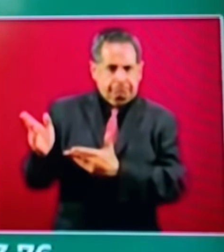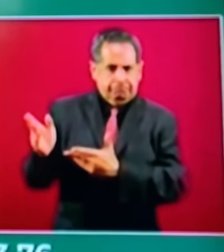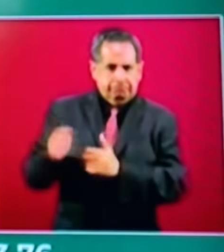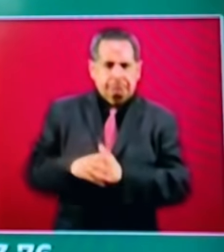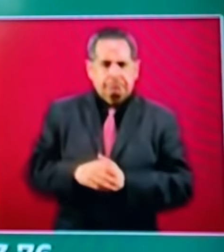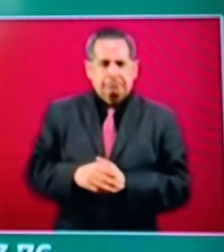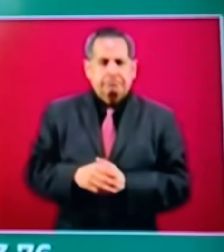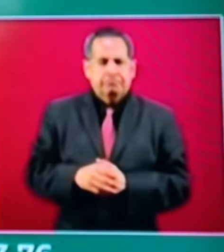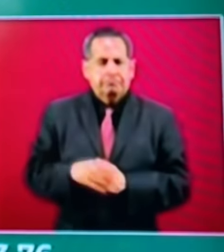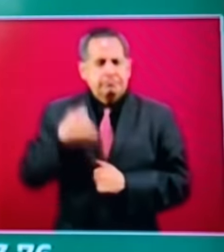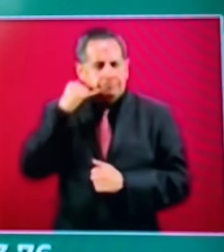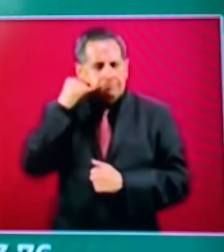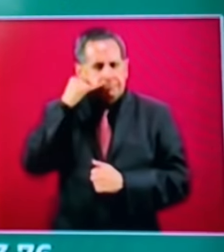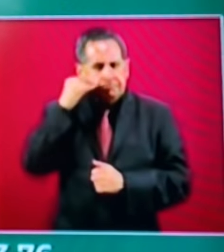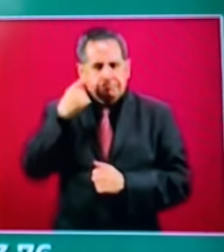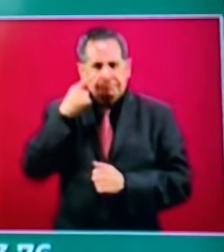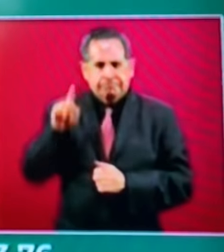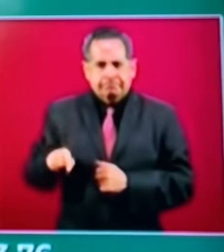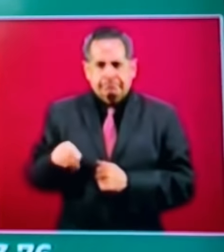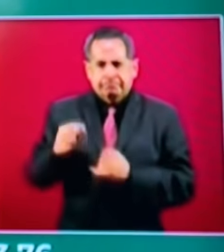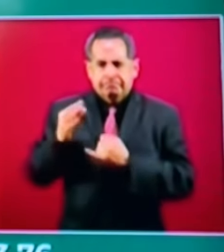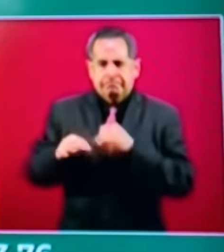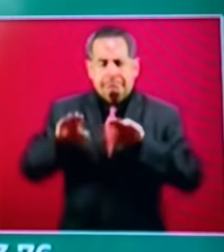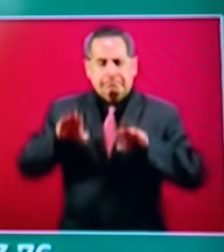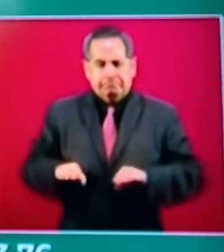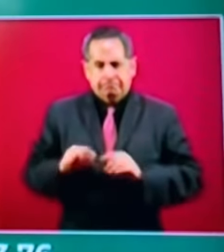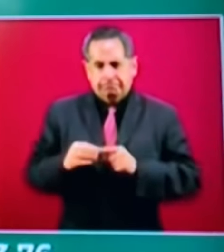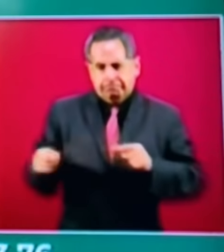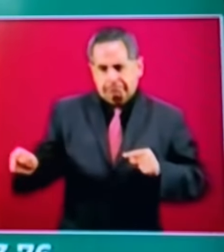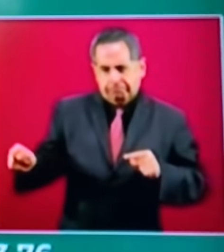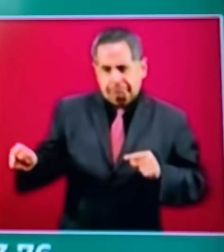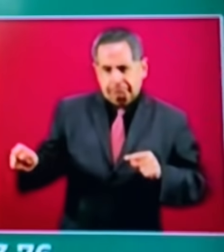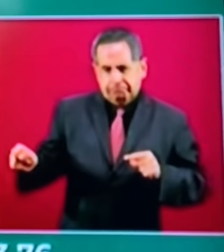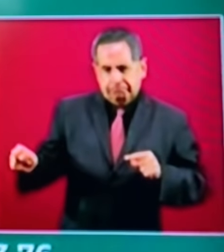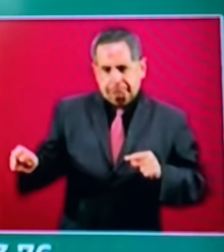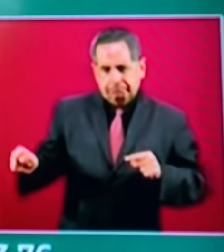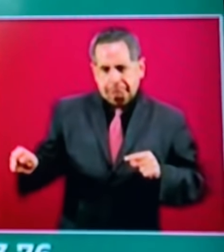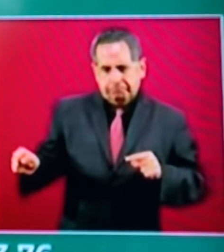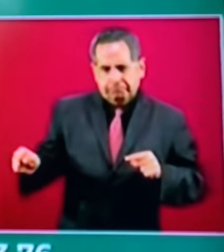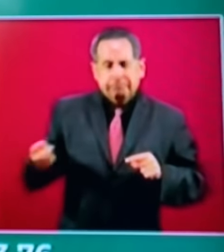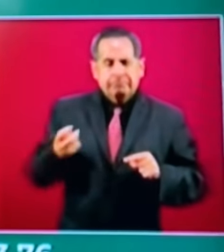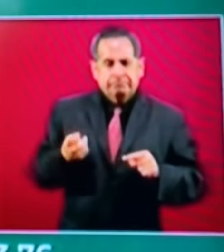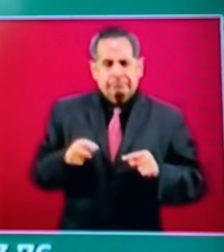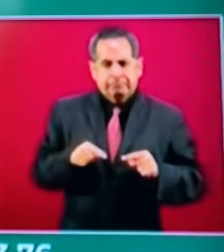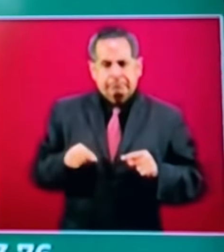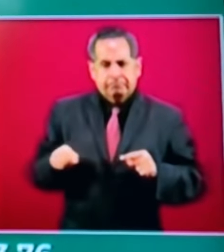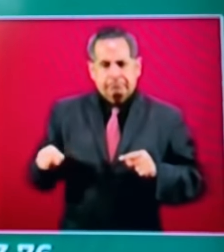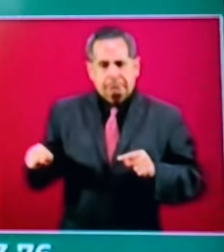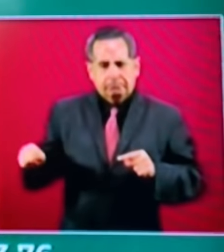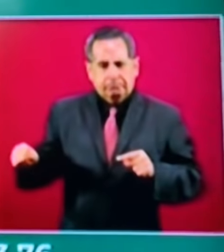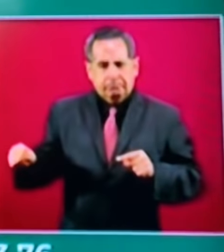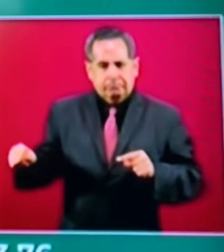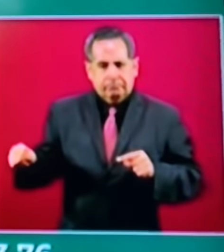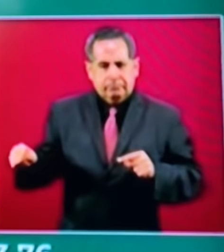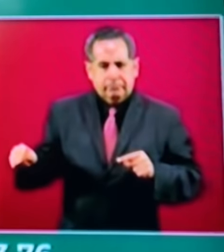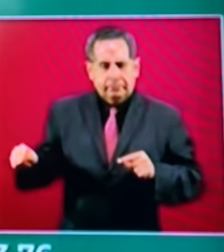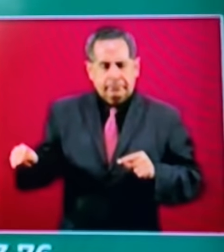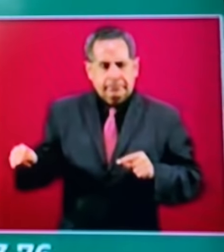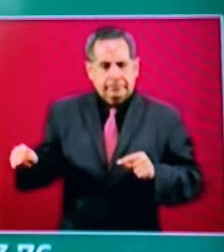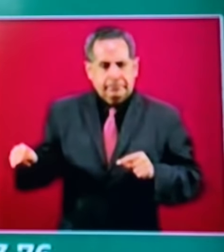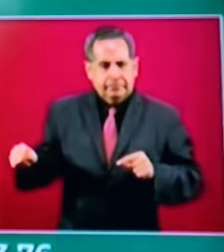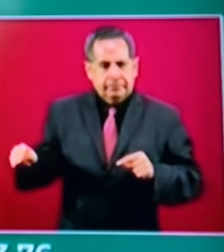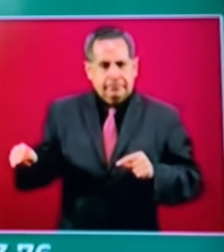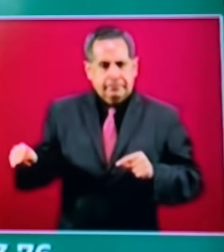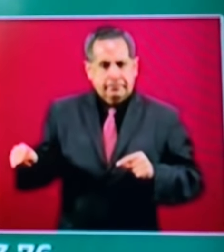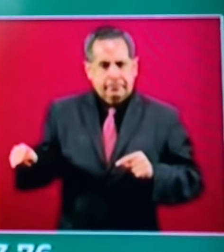Educatel que aparecen ahí en su pantalla ochocientos doscientos ochenta y ocho sesenta y seis ochenta